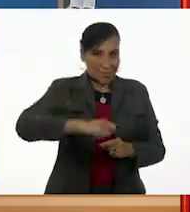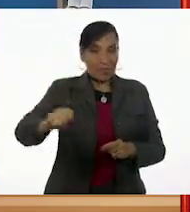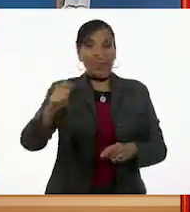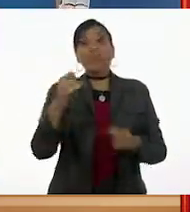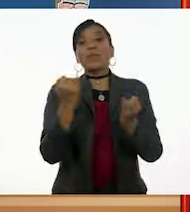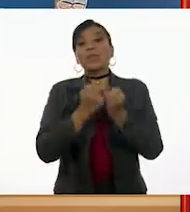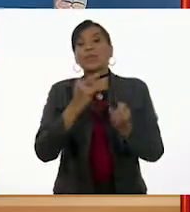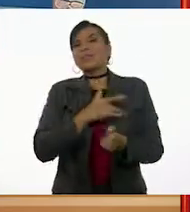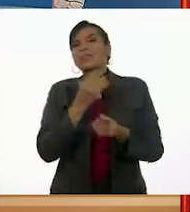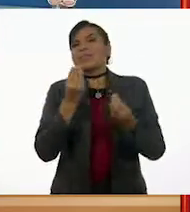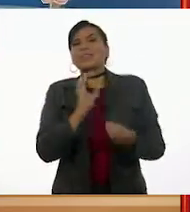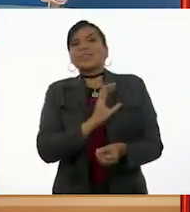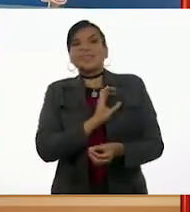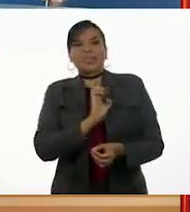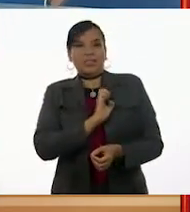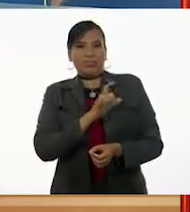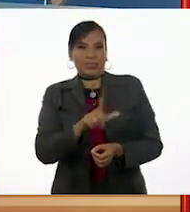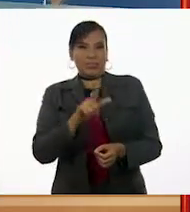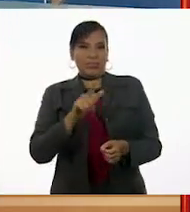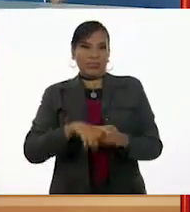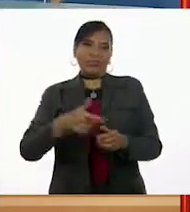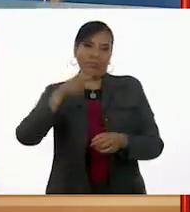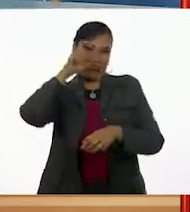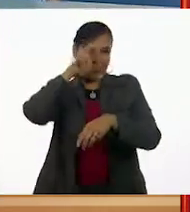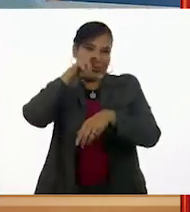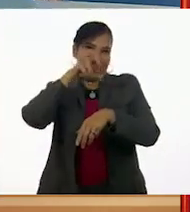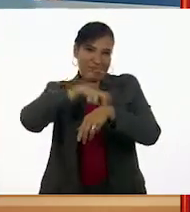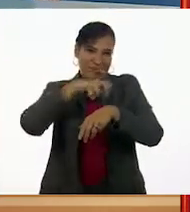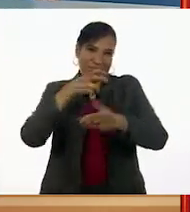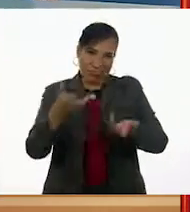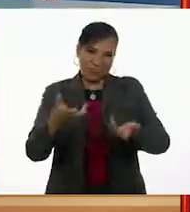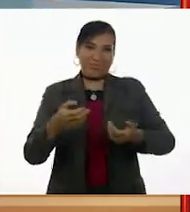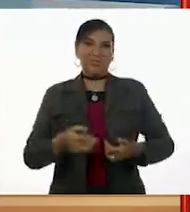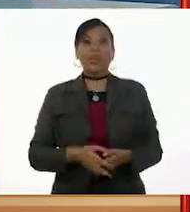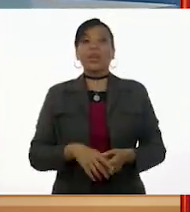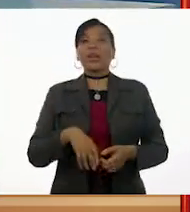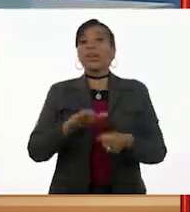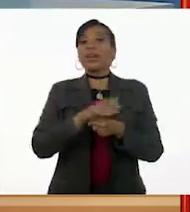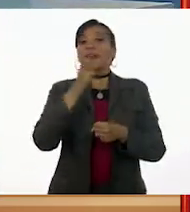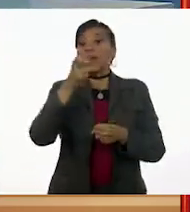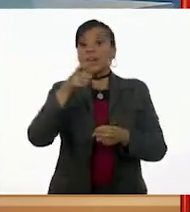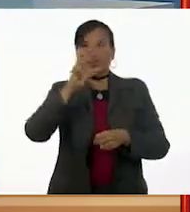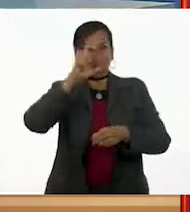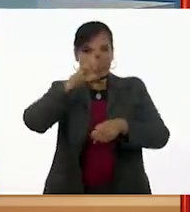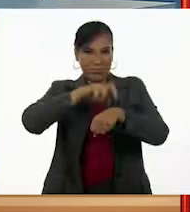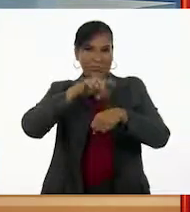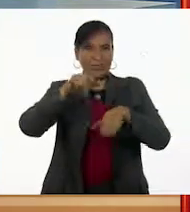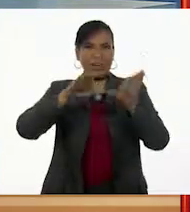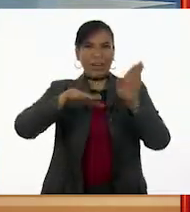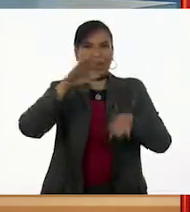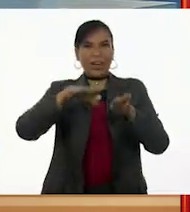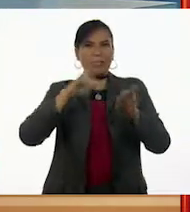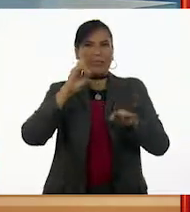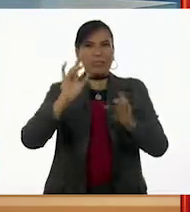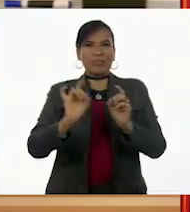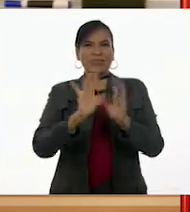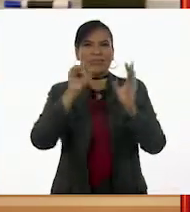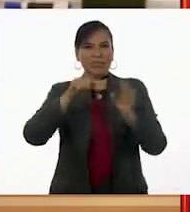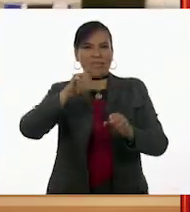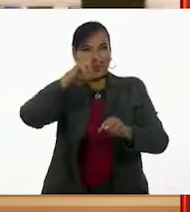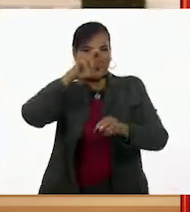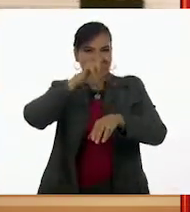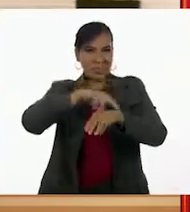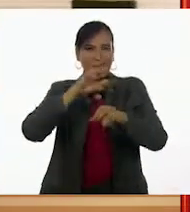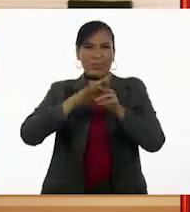todo sentía un cariño especial por el gran Lolo, el oro. De hecho, había veces que aparecía que Lolo